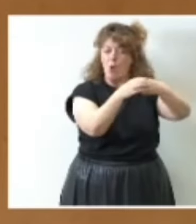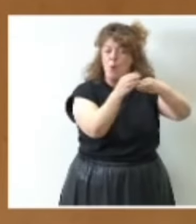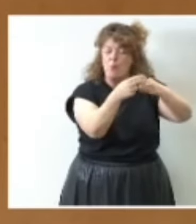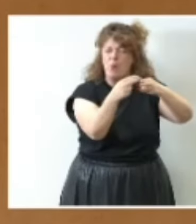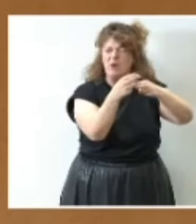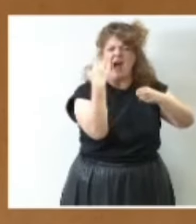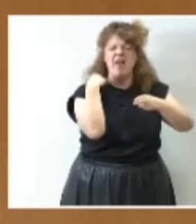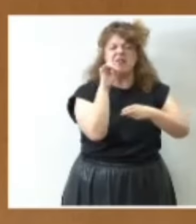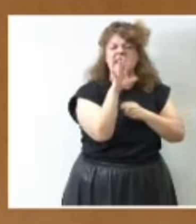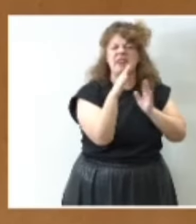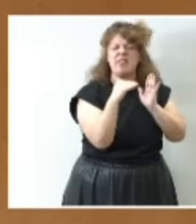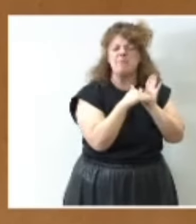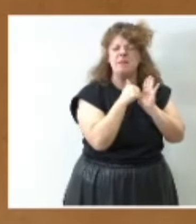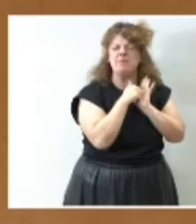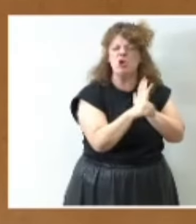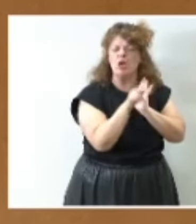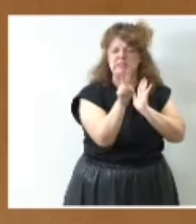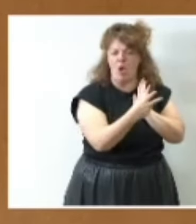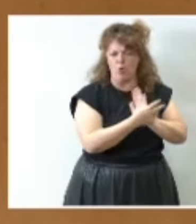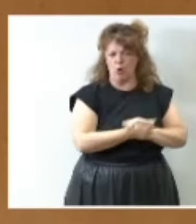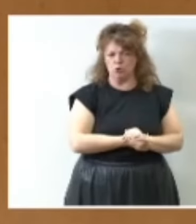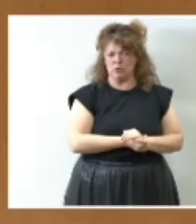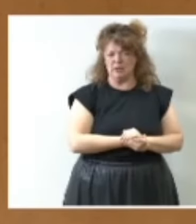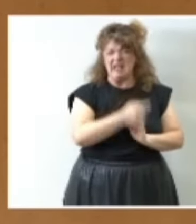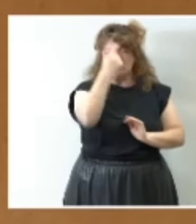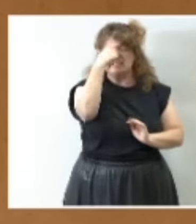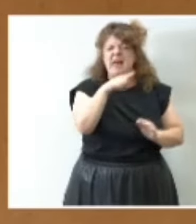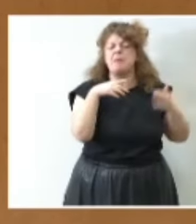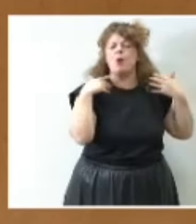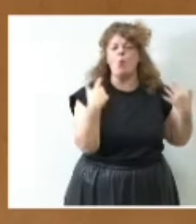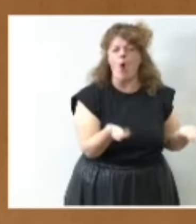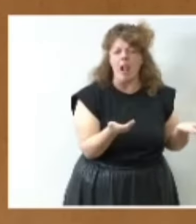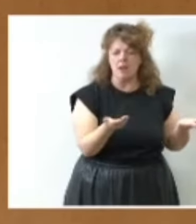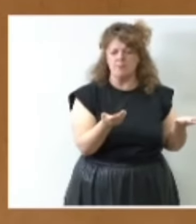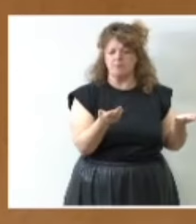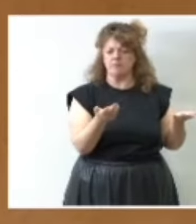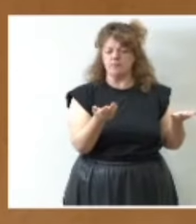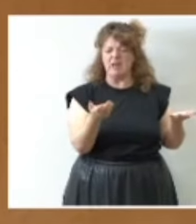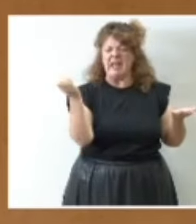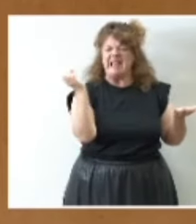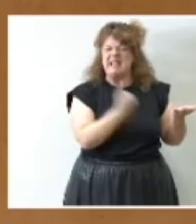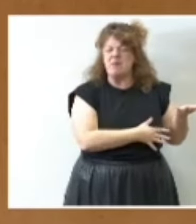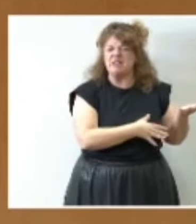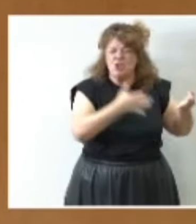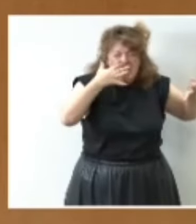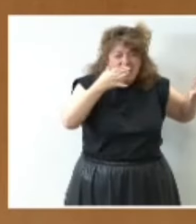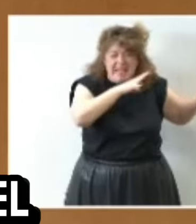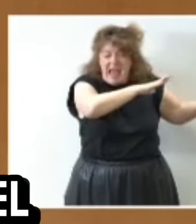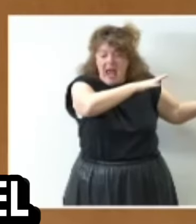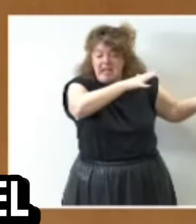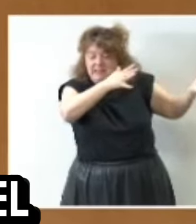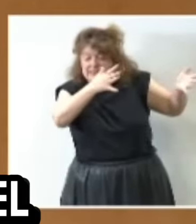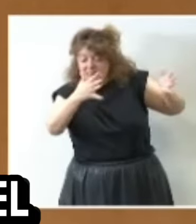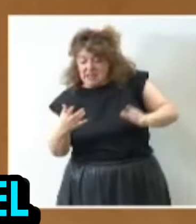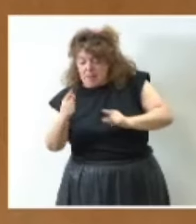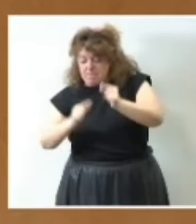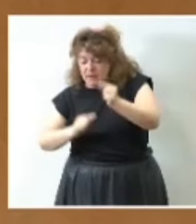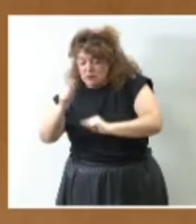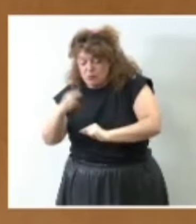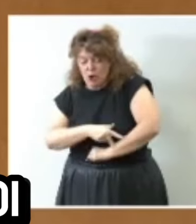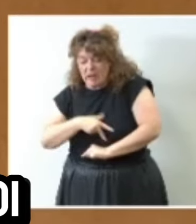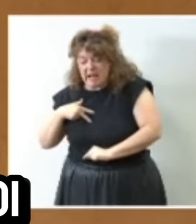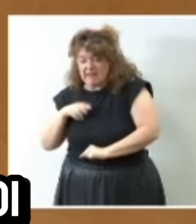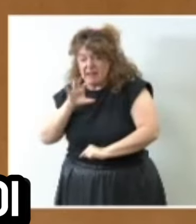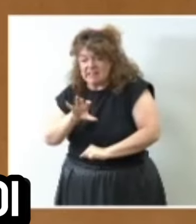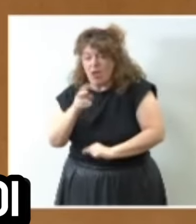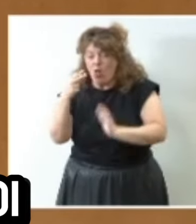menos de 15.000 millones de euros ¿sabe usted cuáles han sido las inversiones reales recogidas en el presupuesto general del estado